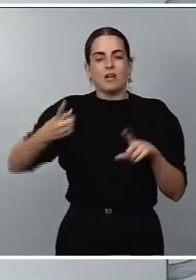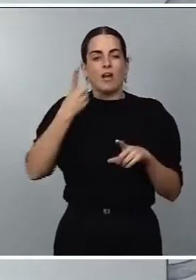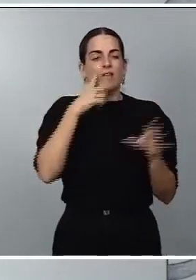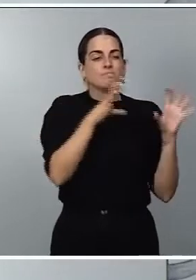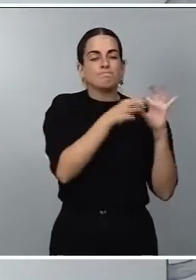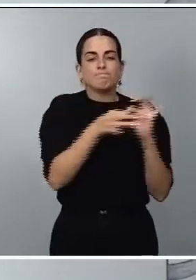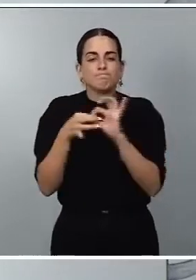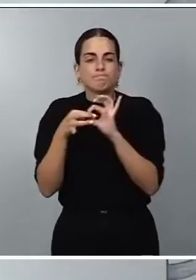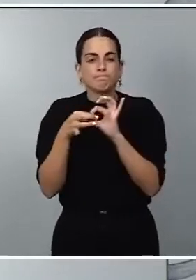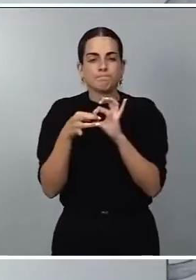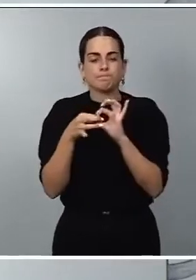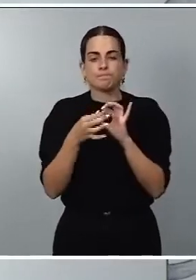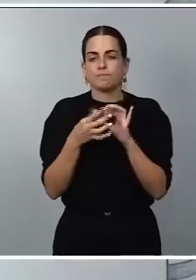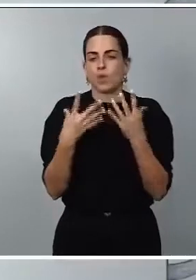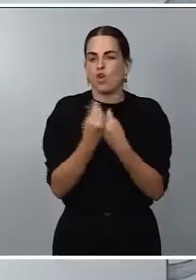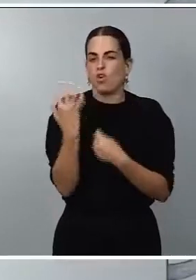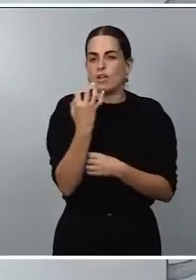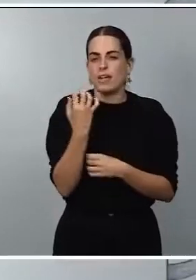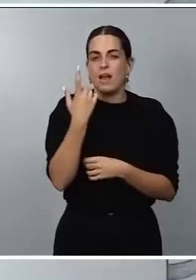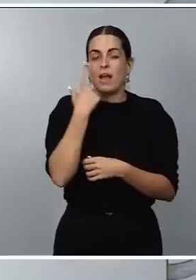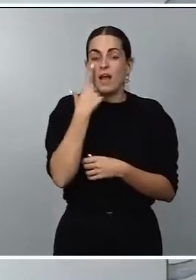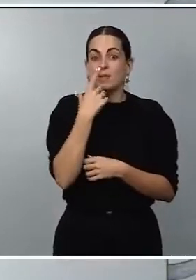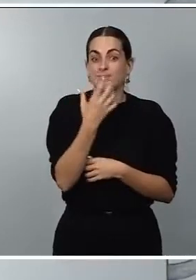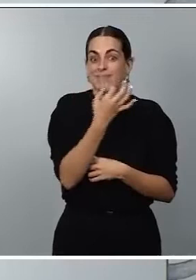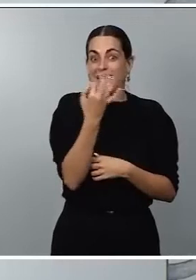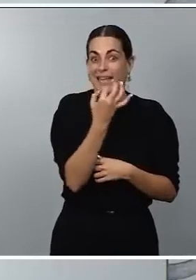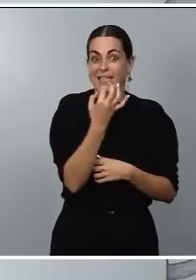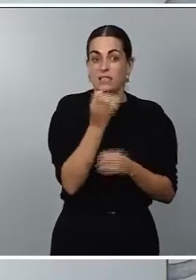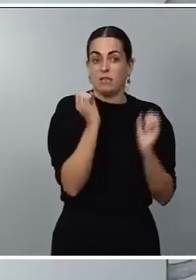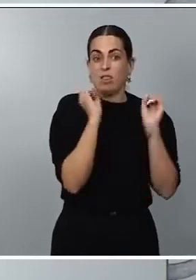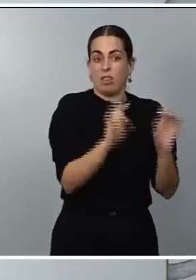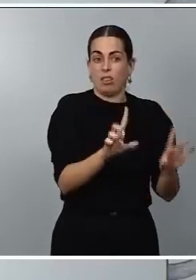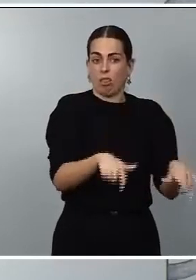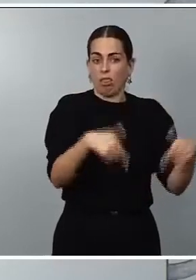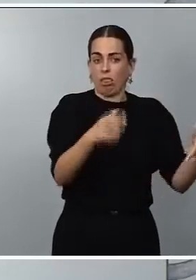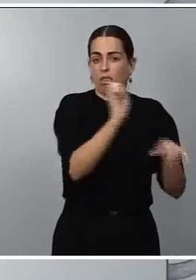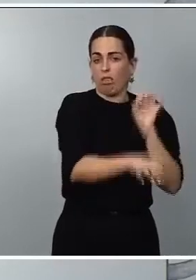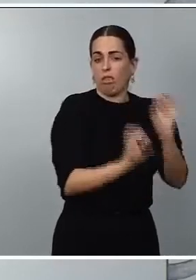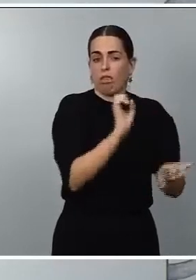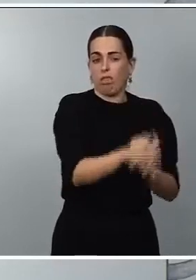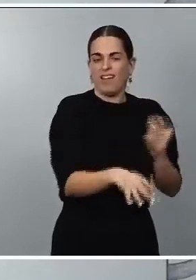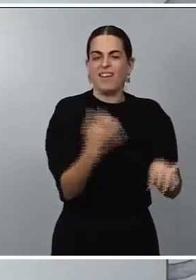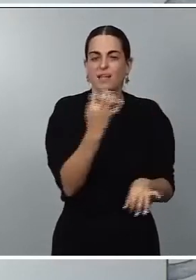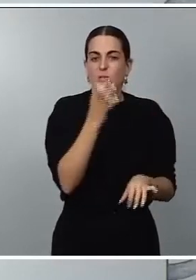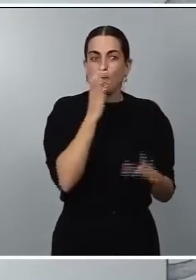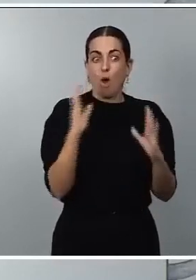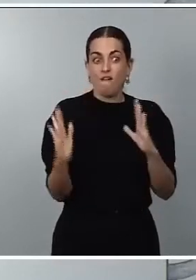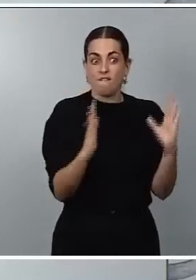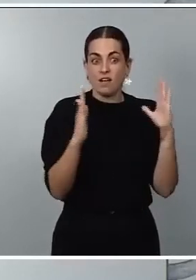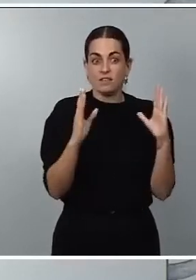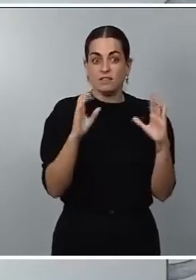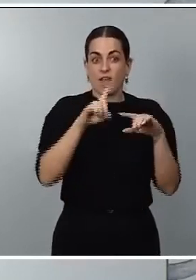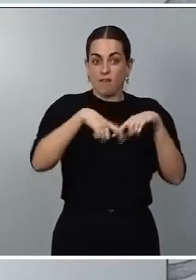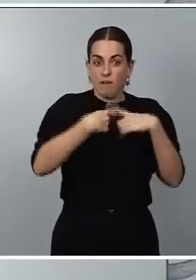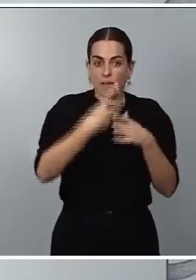qué es efectivamente el desperdicio, teniendo en cuenta esa fase familiar y de los hogares, efectivamente,